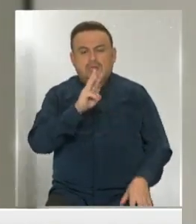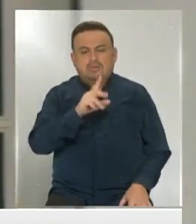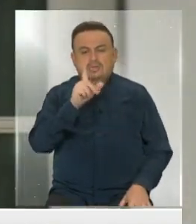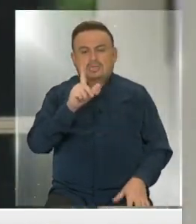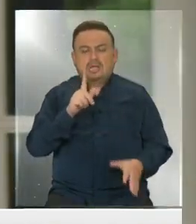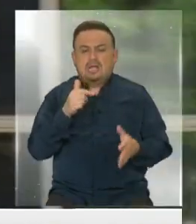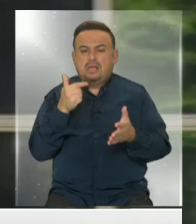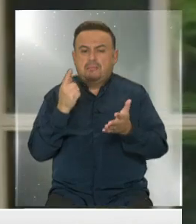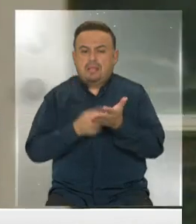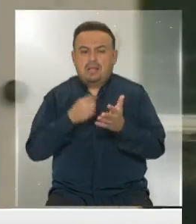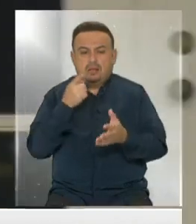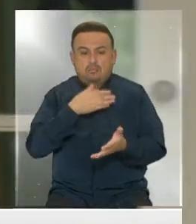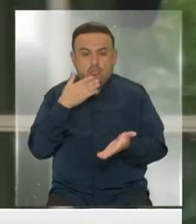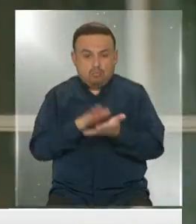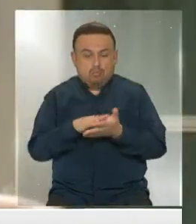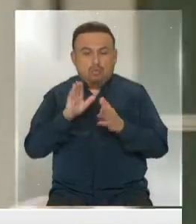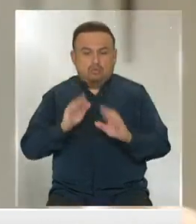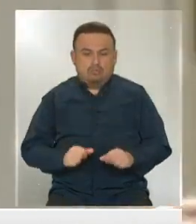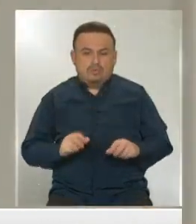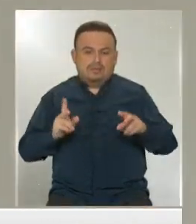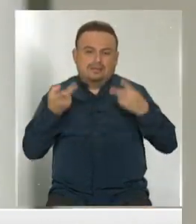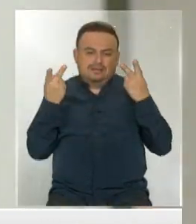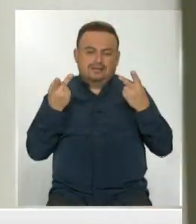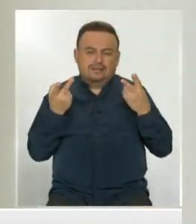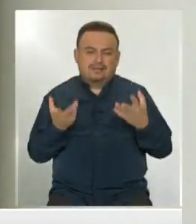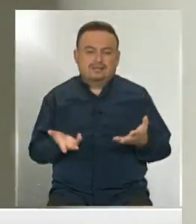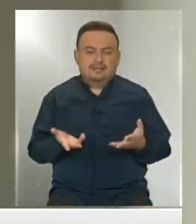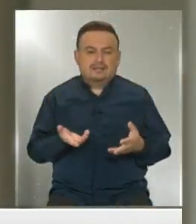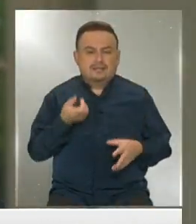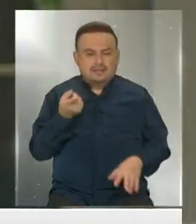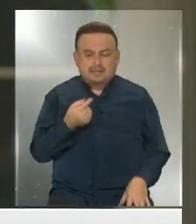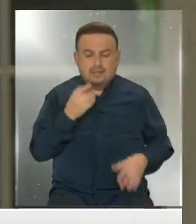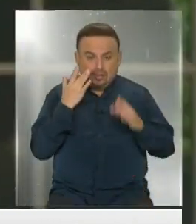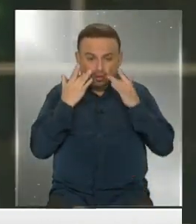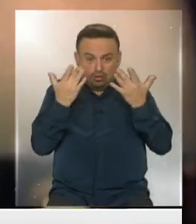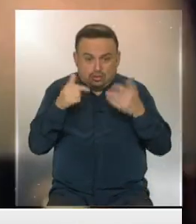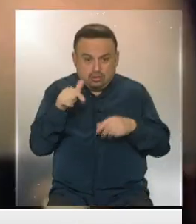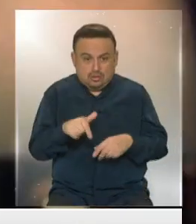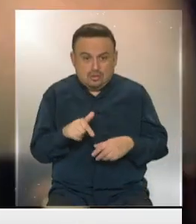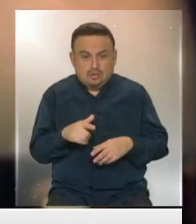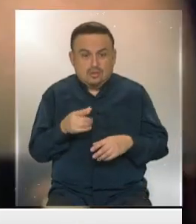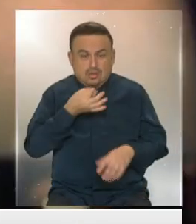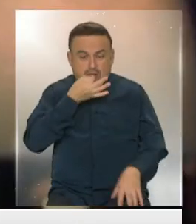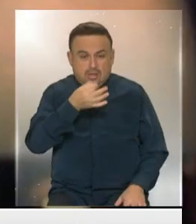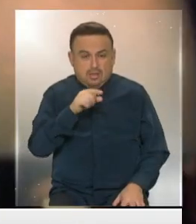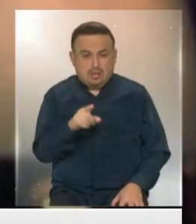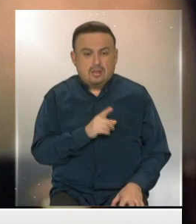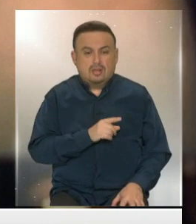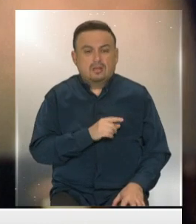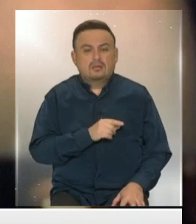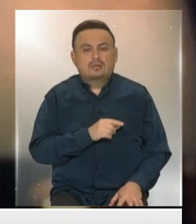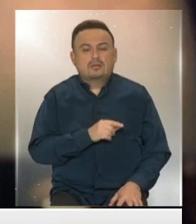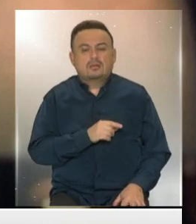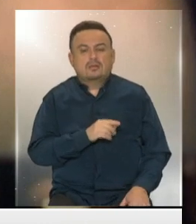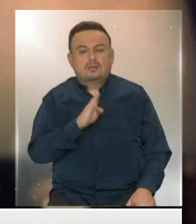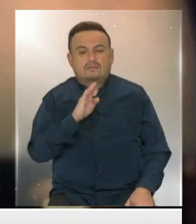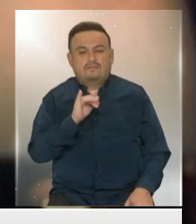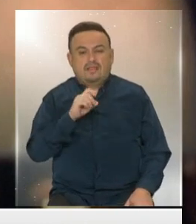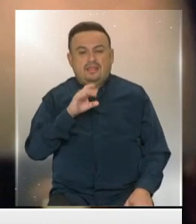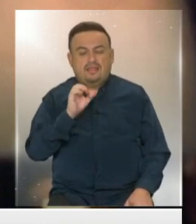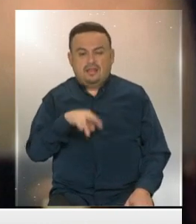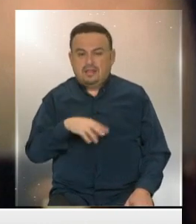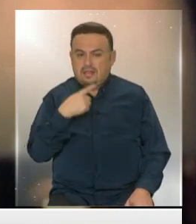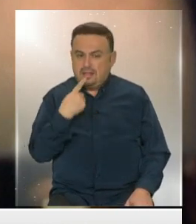.000 de esas muertes podrían haberse evitado. Lo que sorprende también es que ese tipo de declaraciones como la que hace Joe Biden